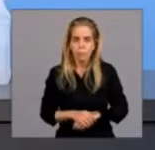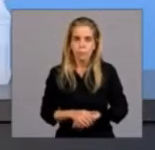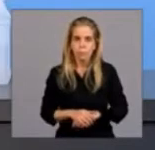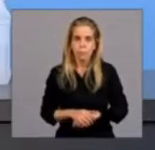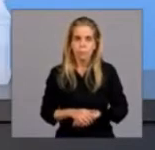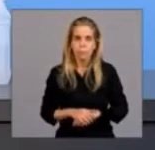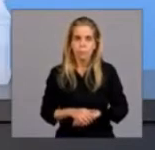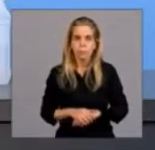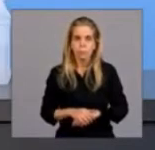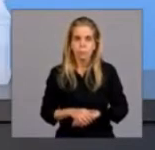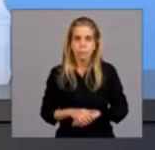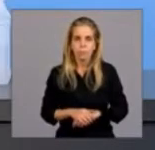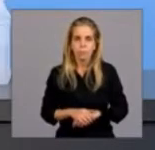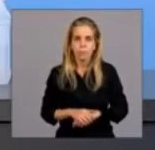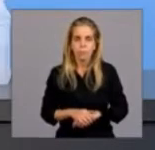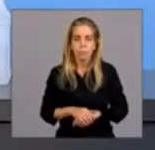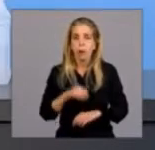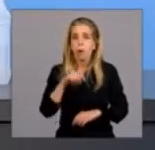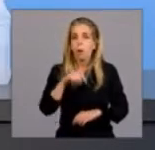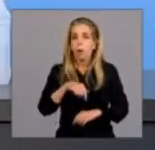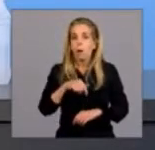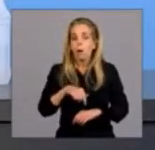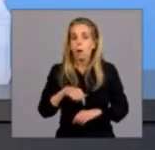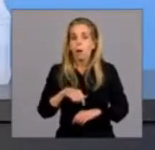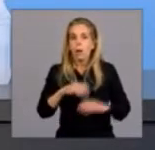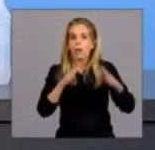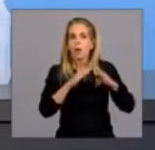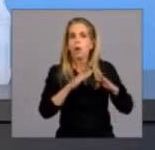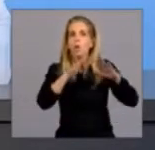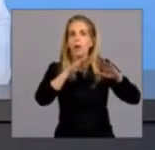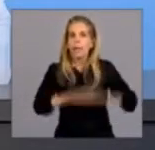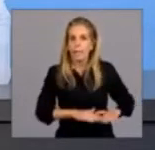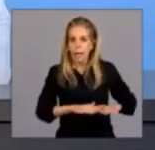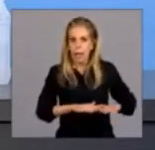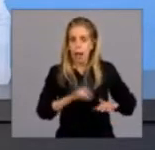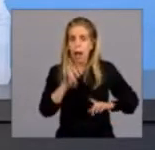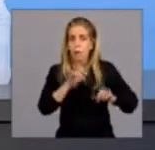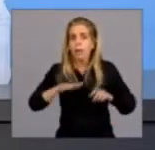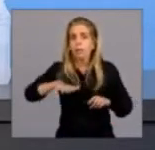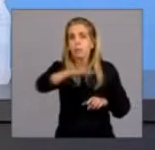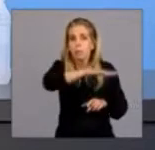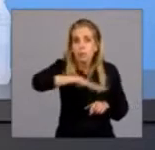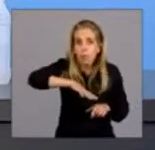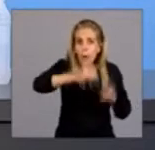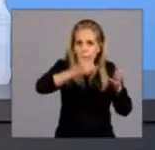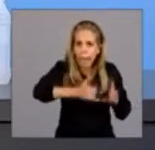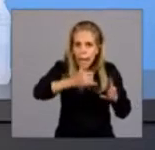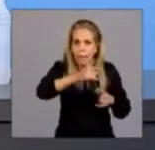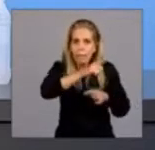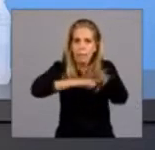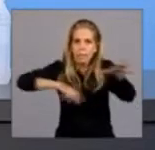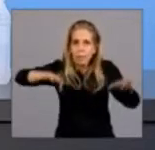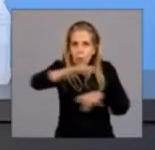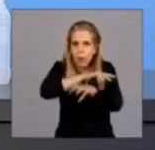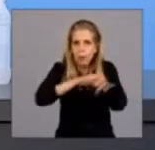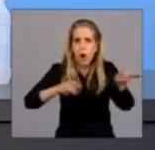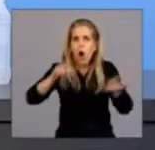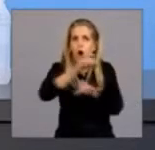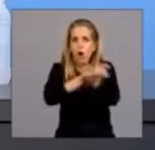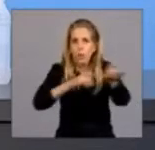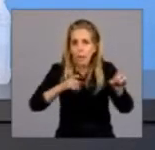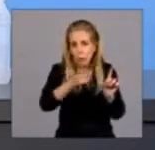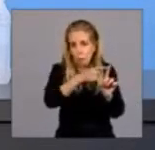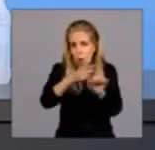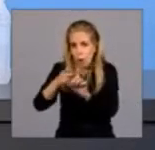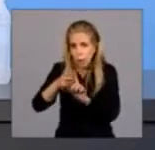Hoy tenemos en cuarentena zonas que tienen circulación comunitaria, es decir, que el virus ya se ha instalado en